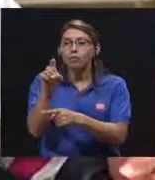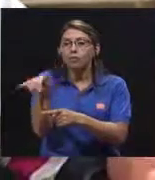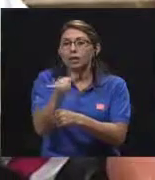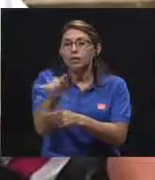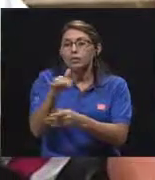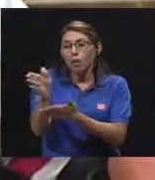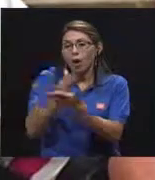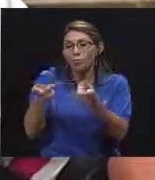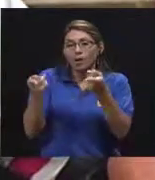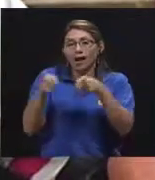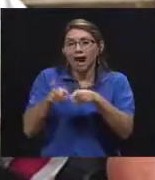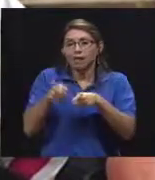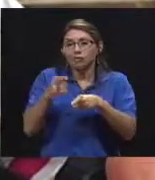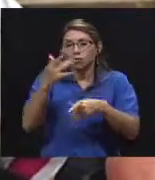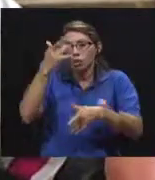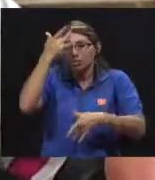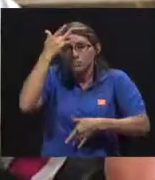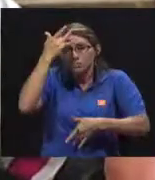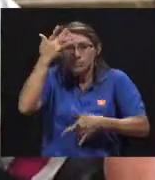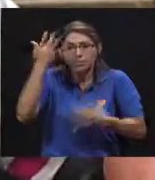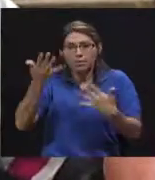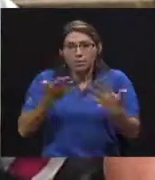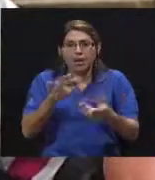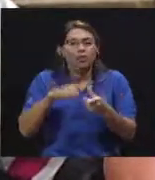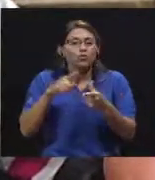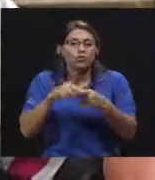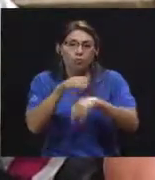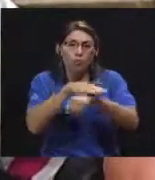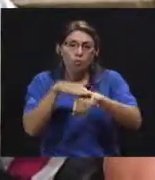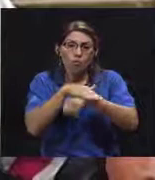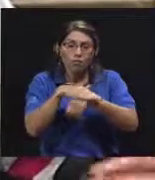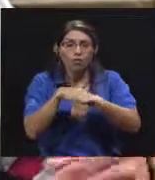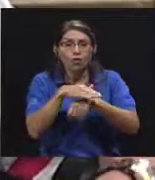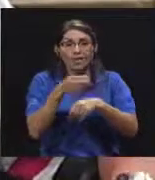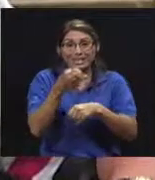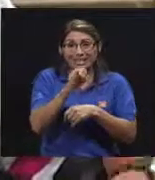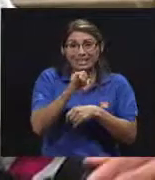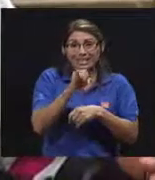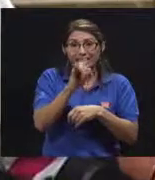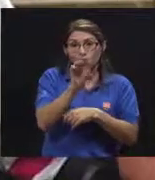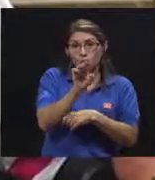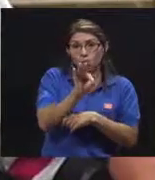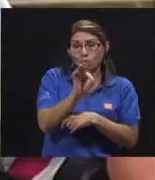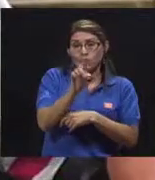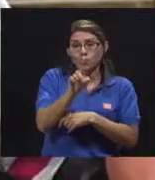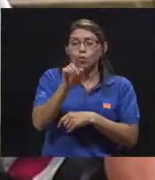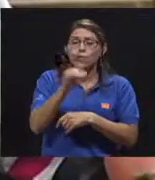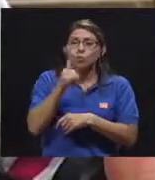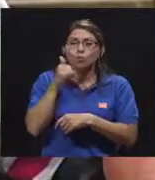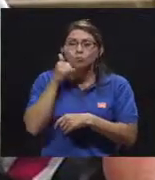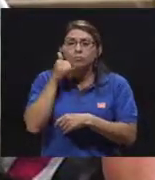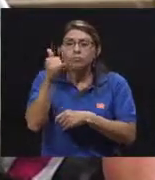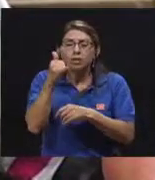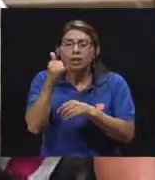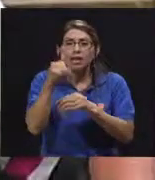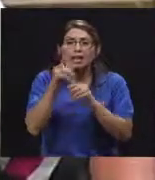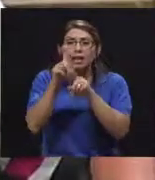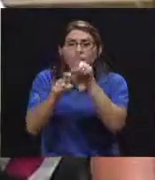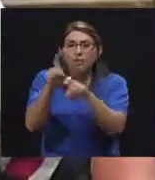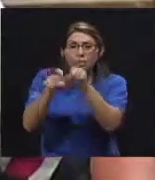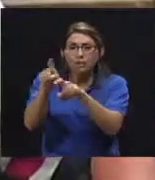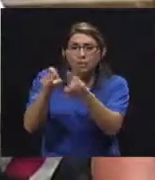que conteste lo más sinceramente posible y lo más específico al grado para así agilizar la atención de esa verdadera urgencia